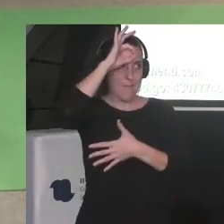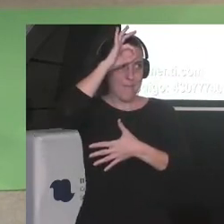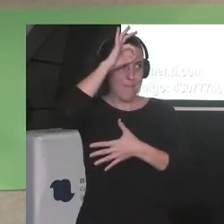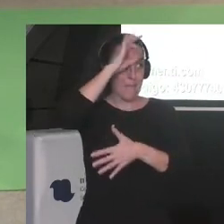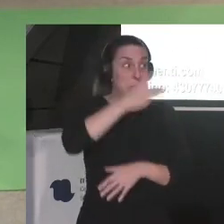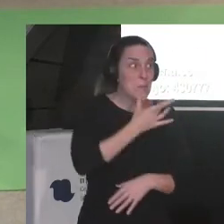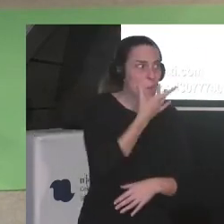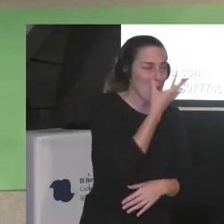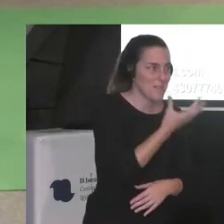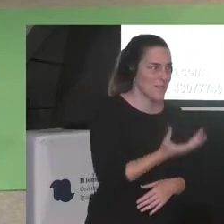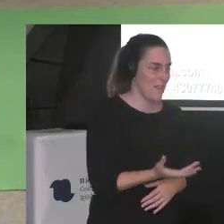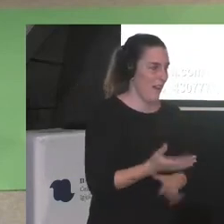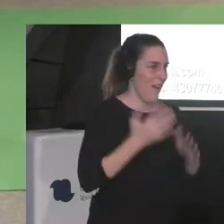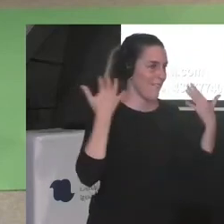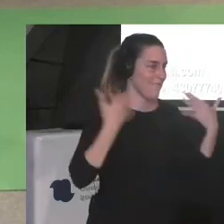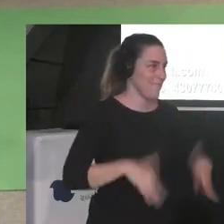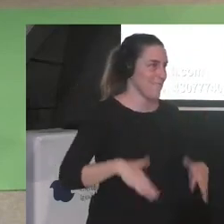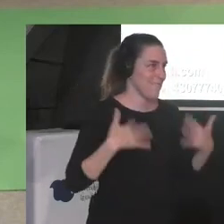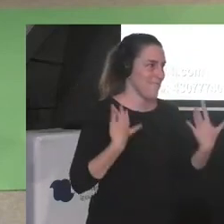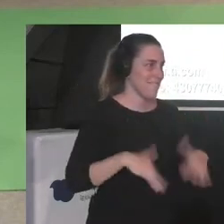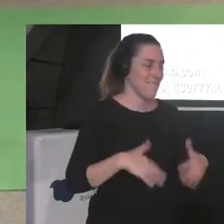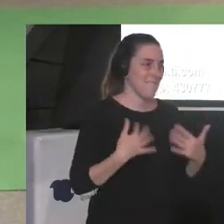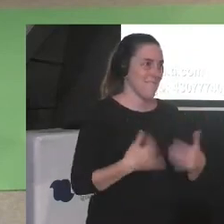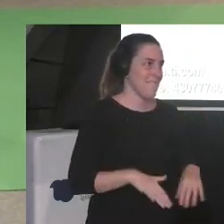tremenda tan absolutamente tremenda